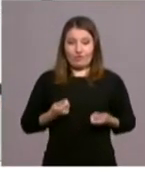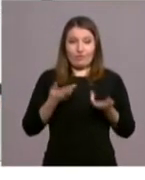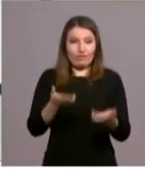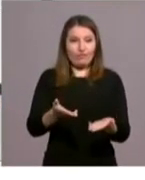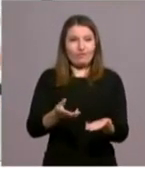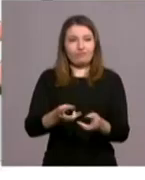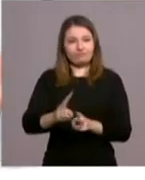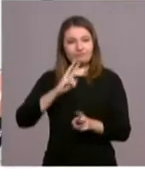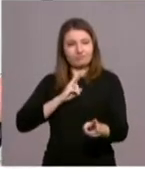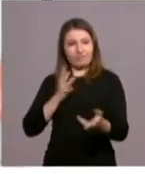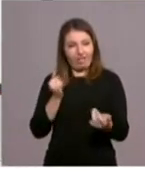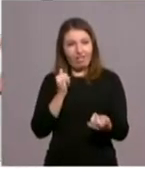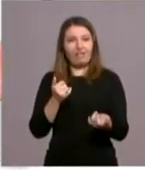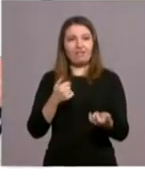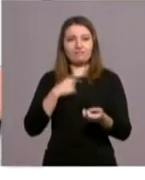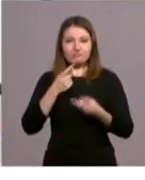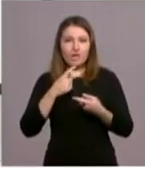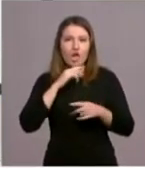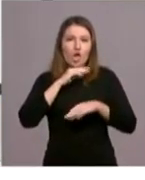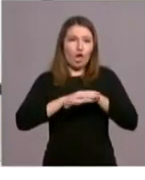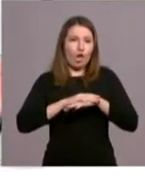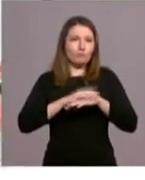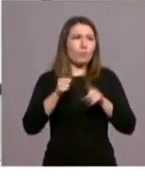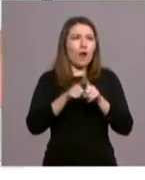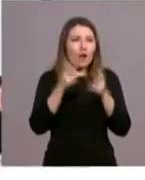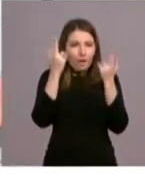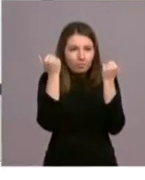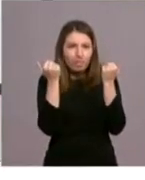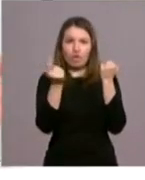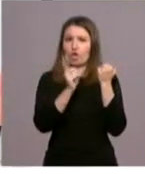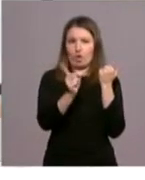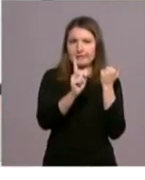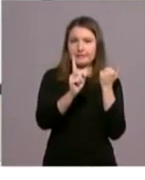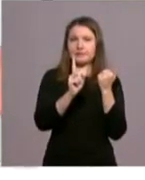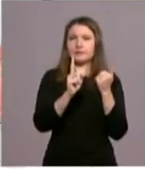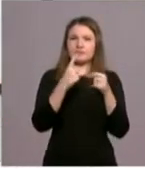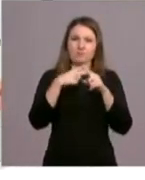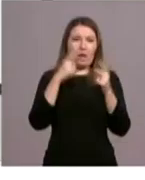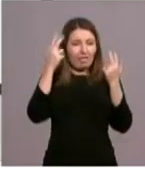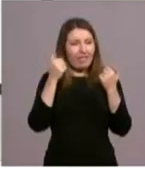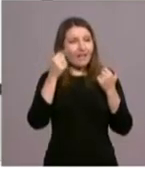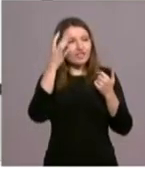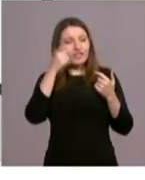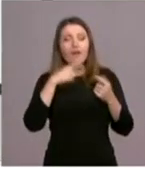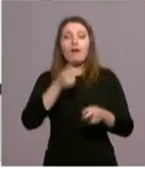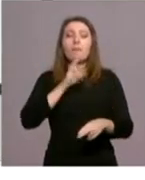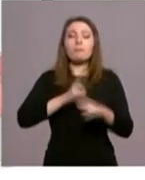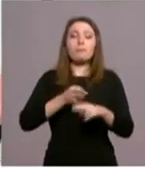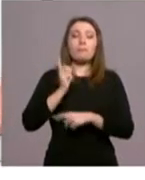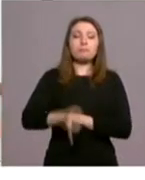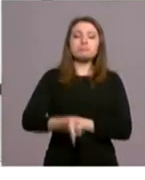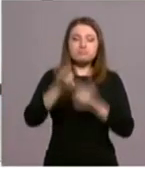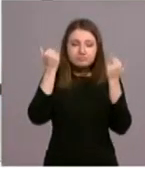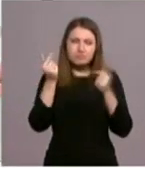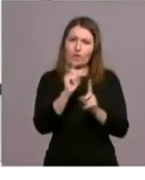una obediencia, también en el buen sentido, no una sumisión así absurda e infantil, sino una obediencia